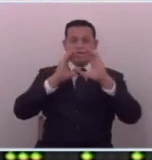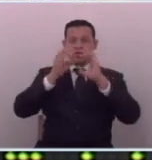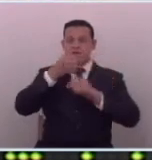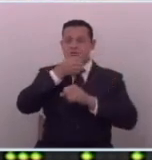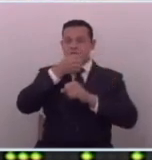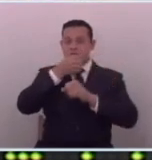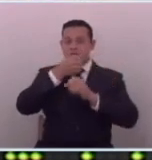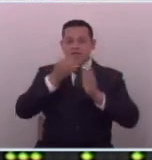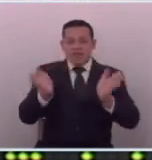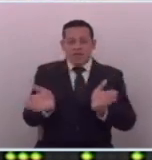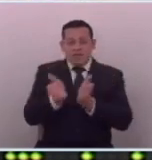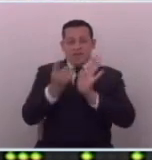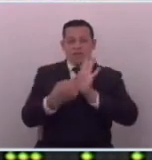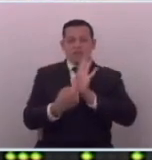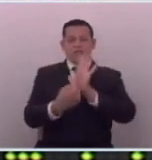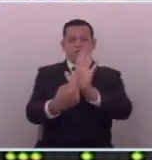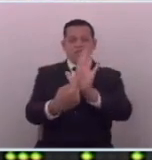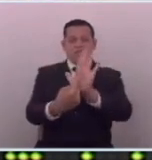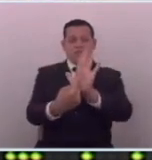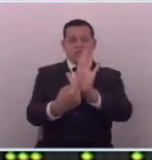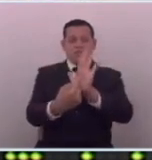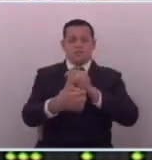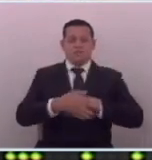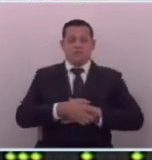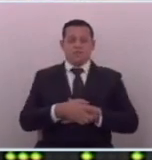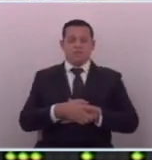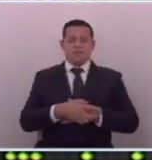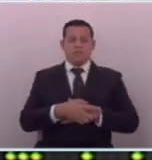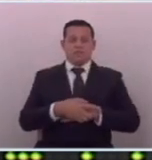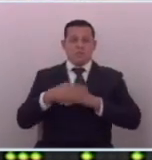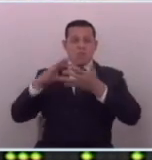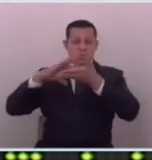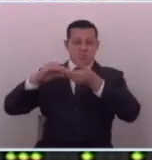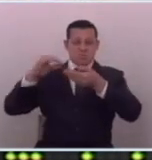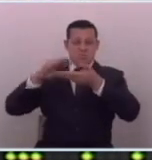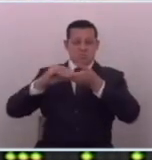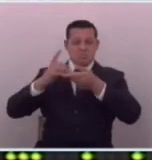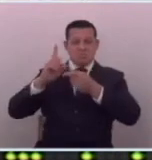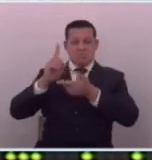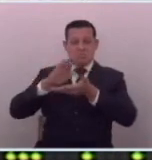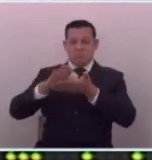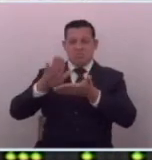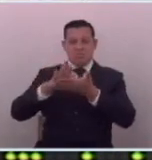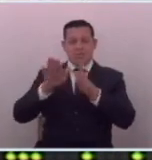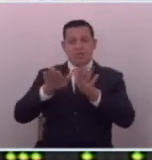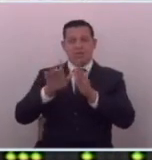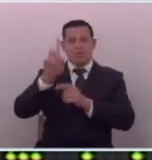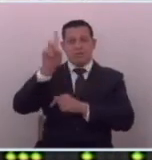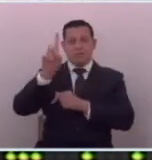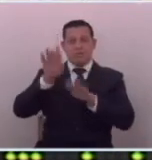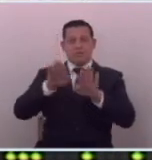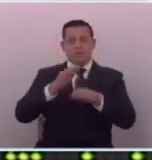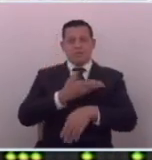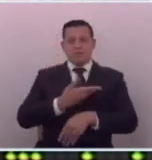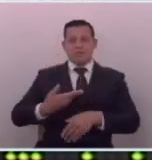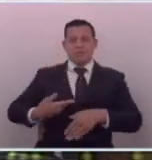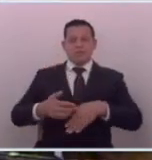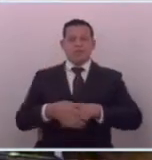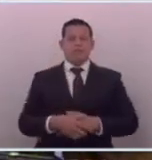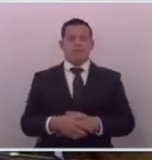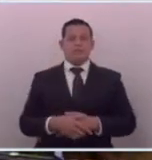intentan vender una narrativa que ya nadie compra gracias a Dios gracias presidente